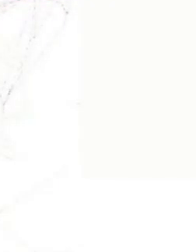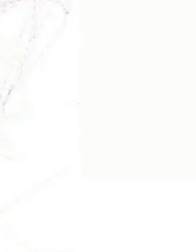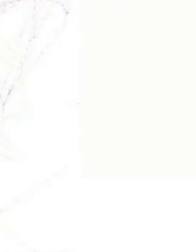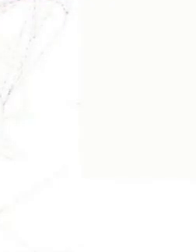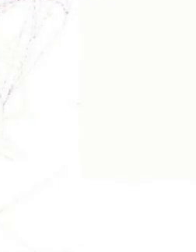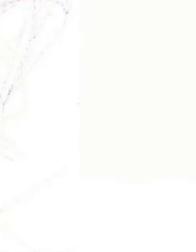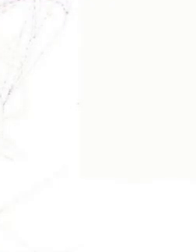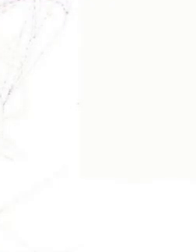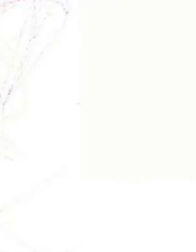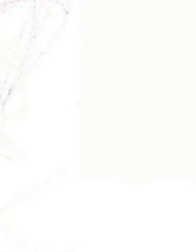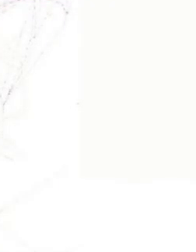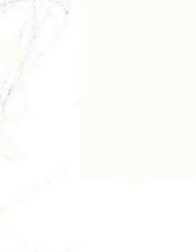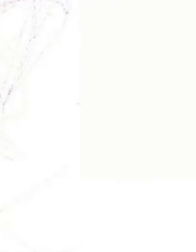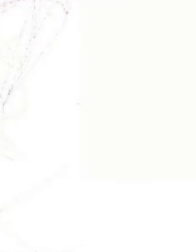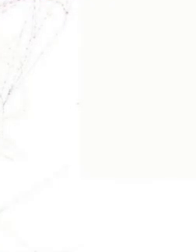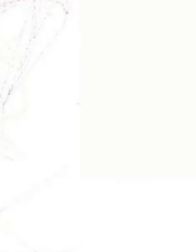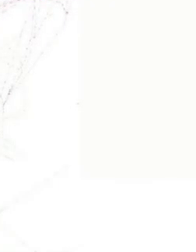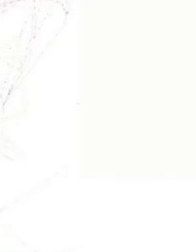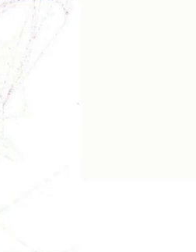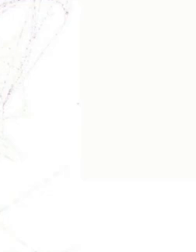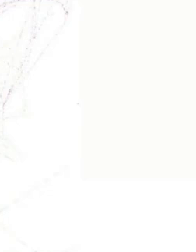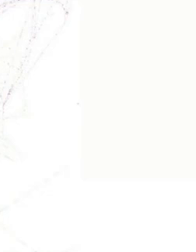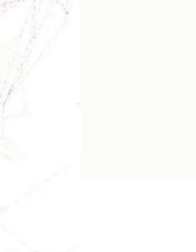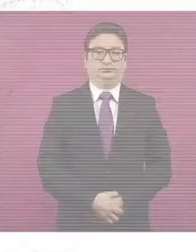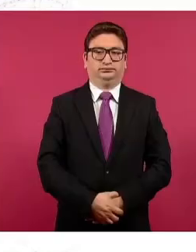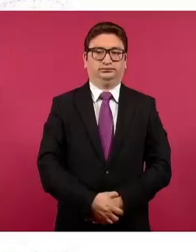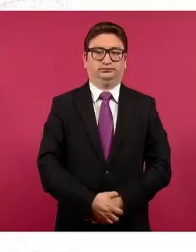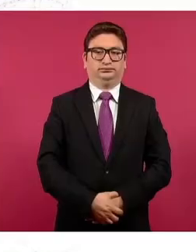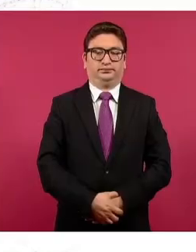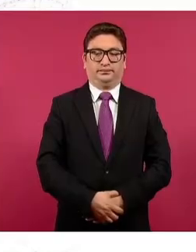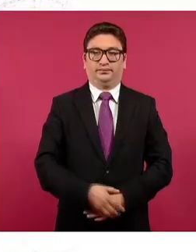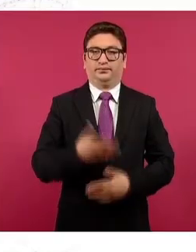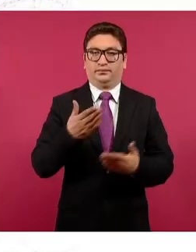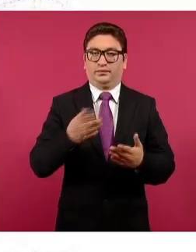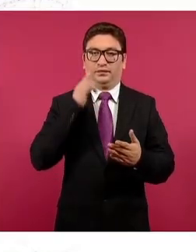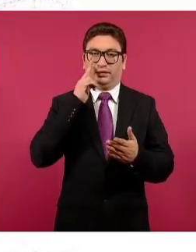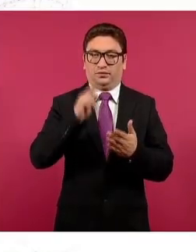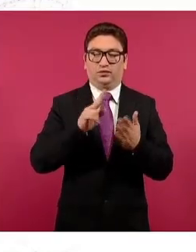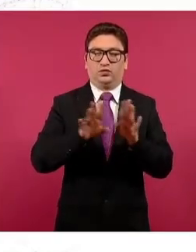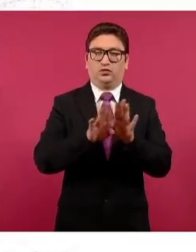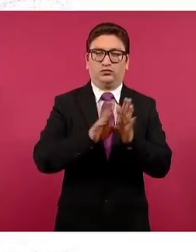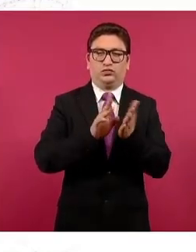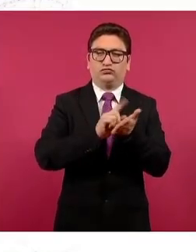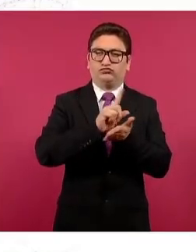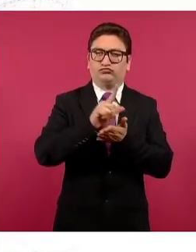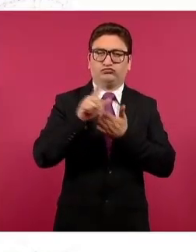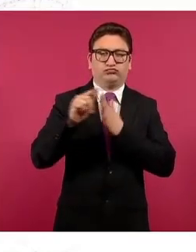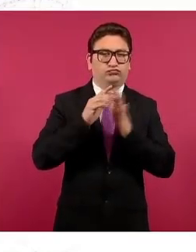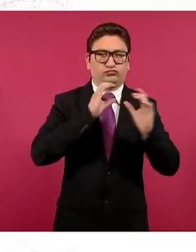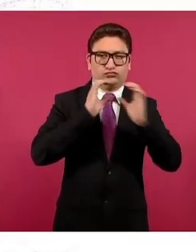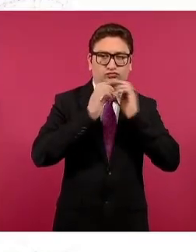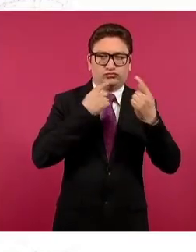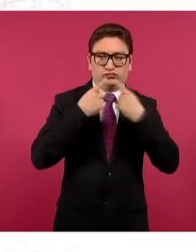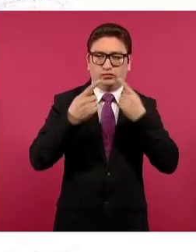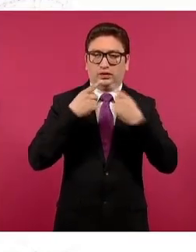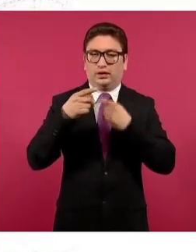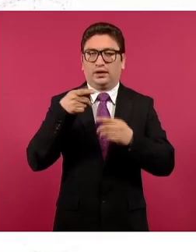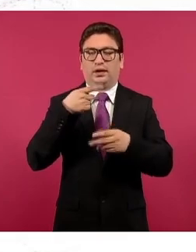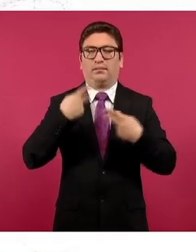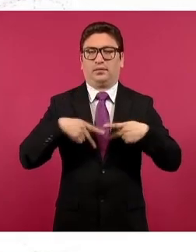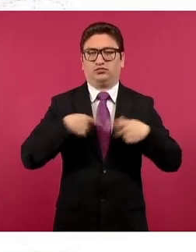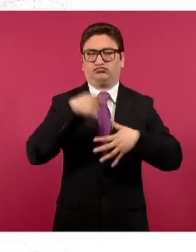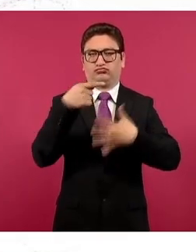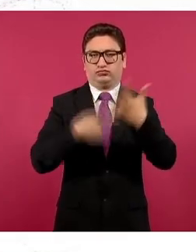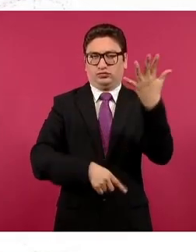Sarmiento, Denis Dreser, por supuesto Chumel Torres, Claudio X. González, Fernando